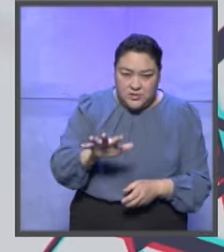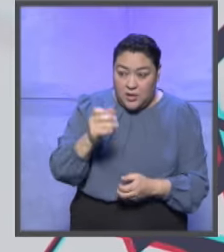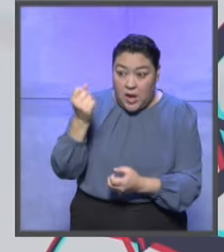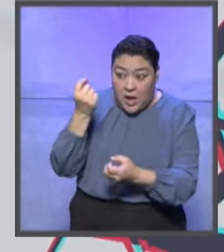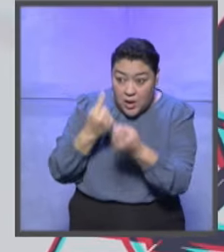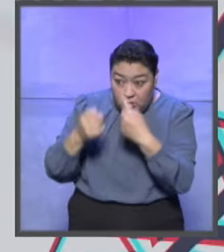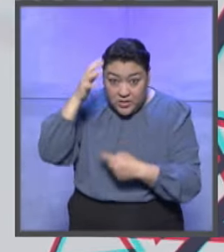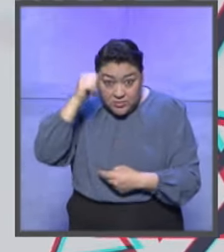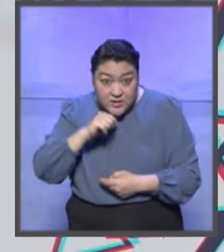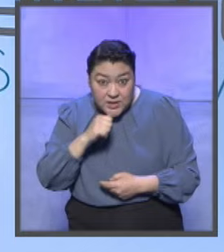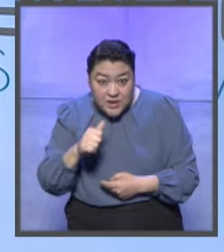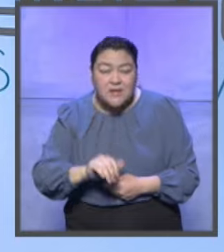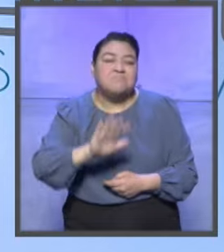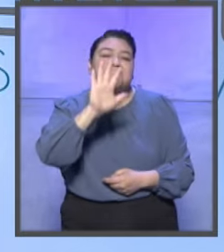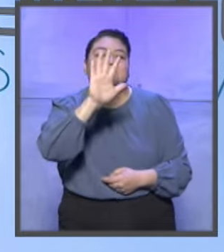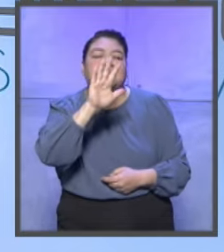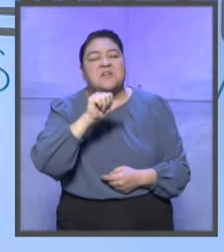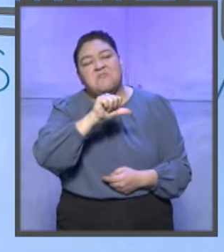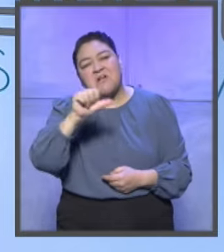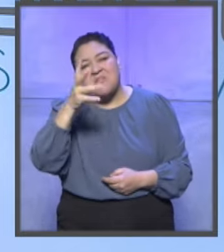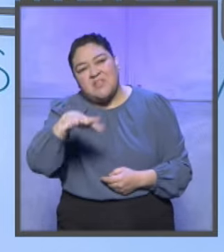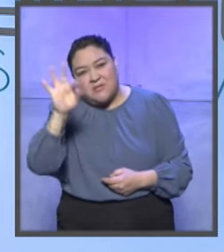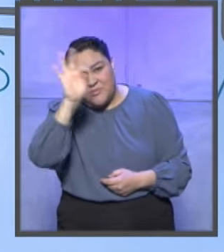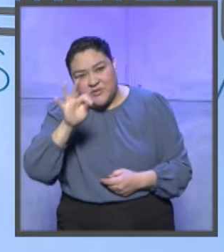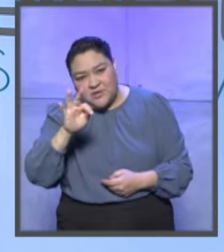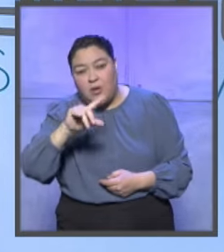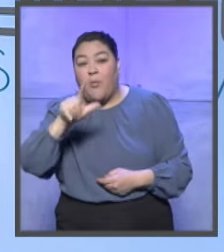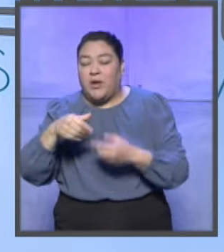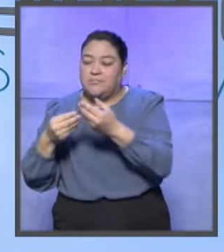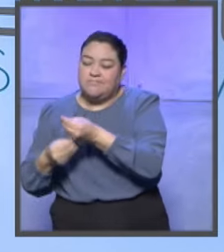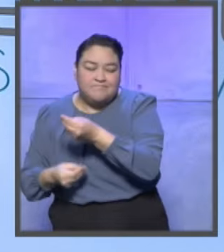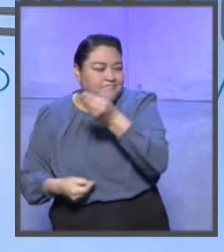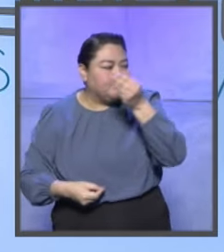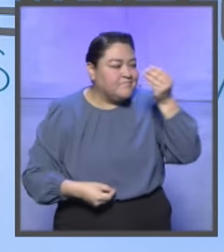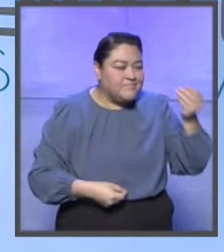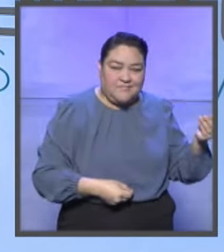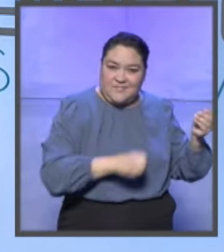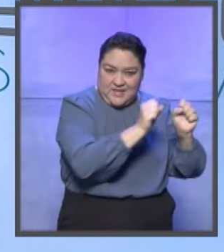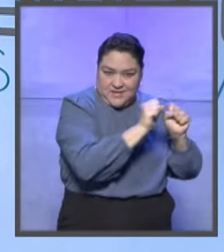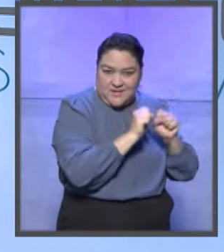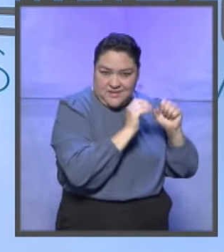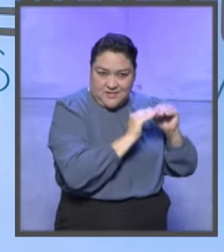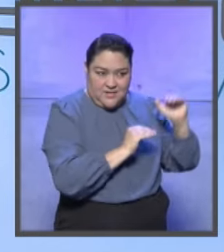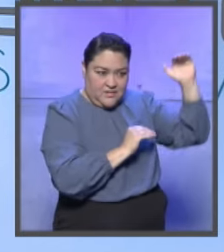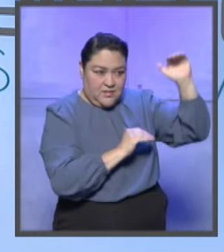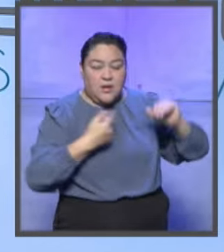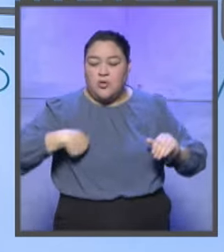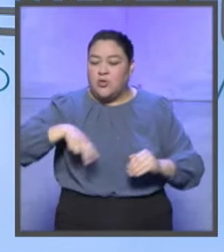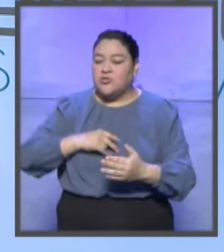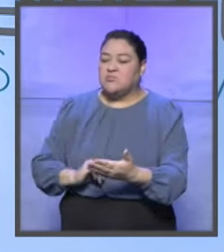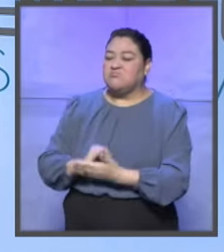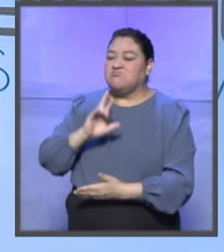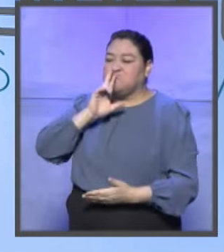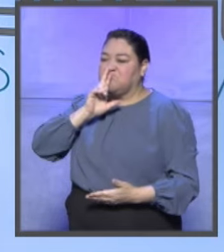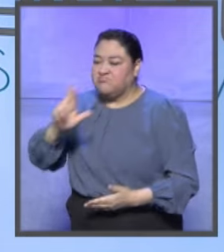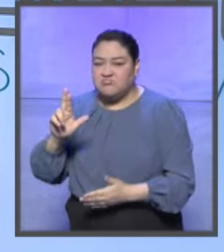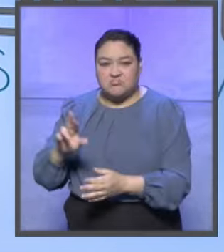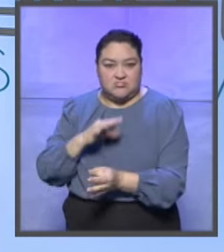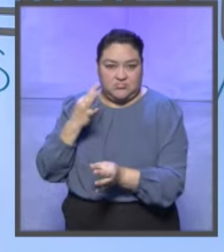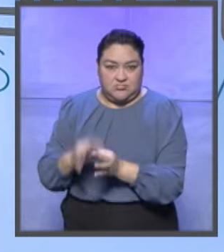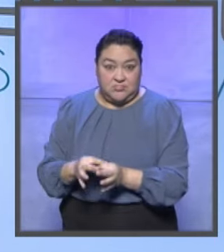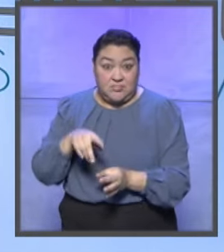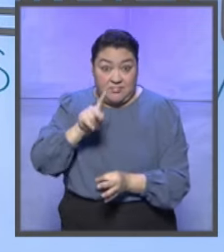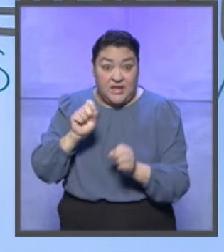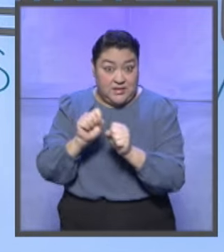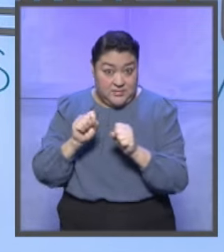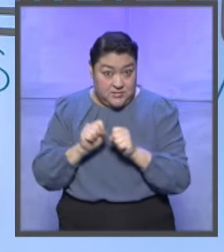10%. Y sala superior, por excepción, conoce de esas sentencias, porque en general las salas regionales son tribunales terminales, ¿no? Claro que la sala